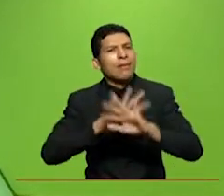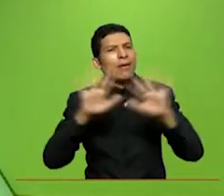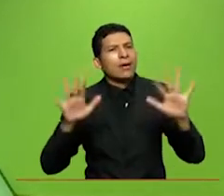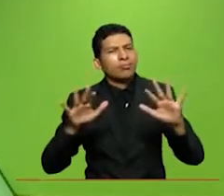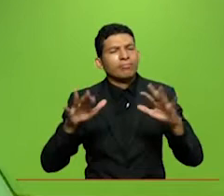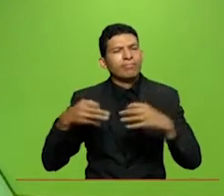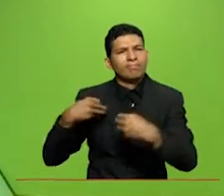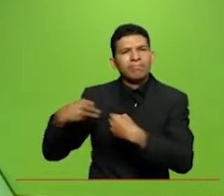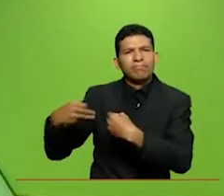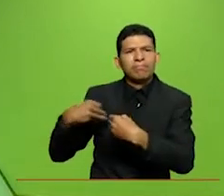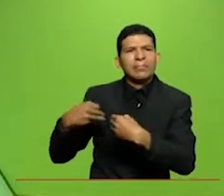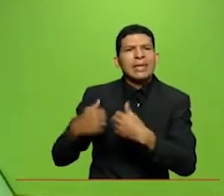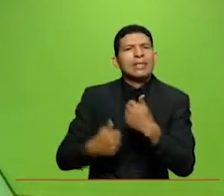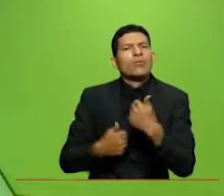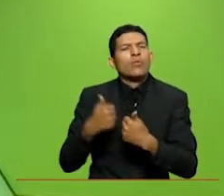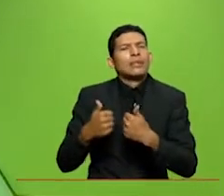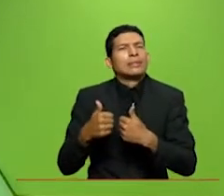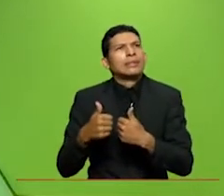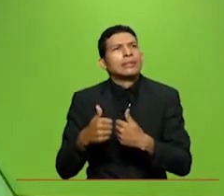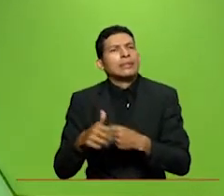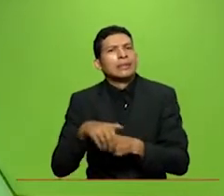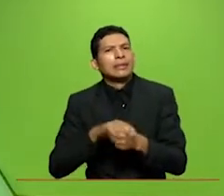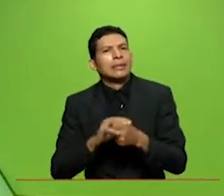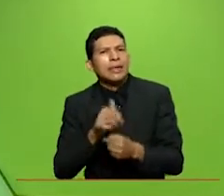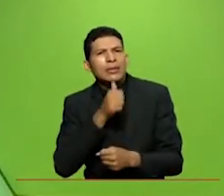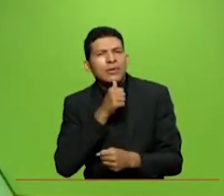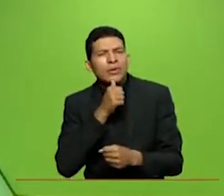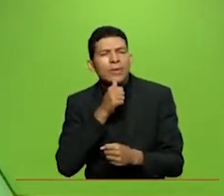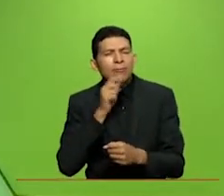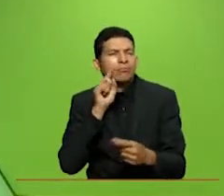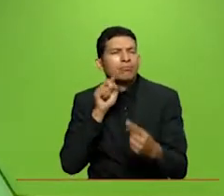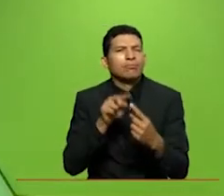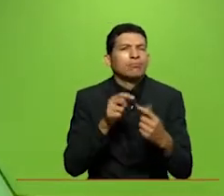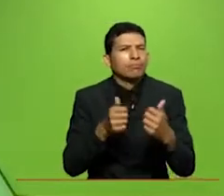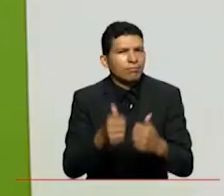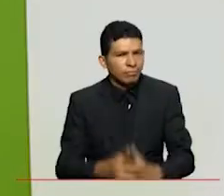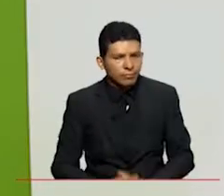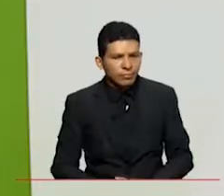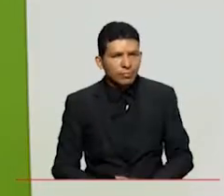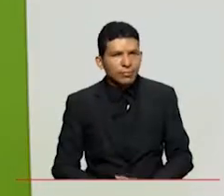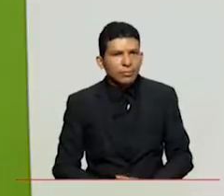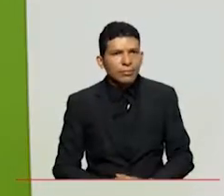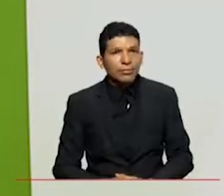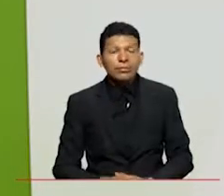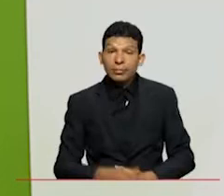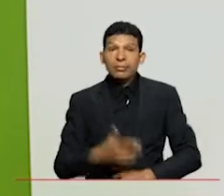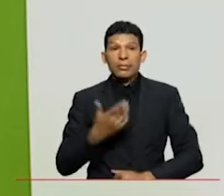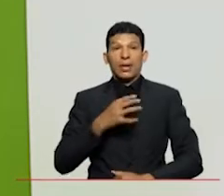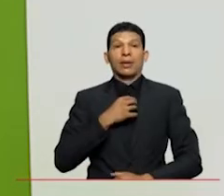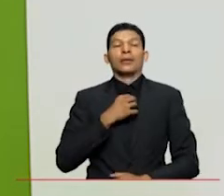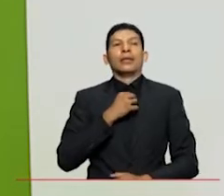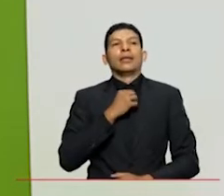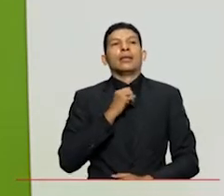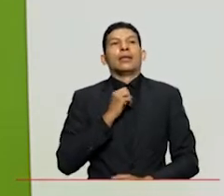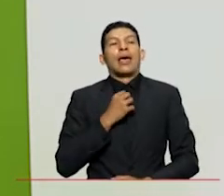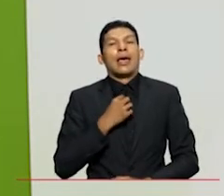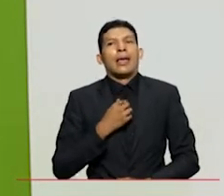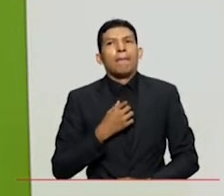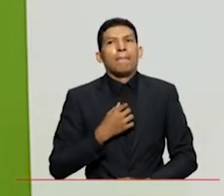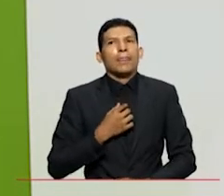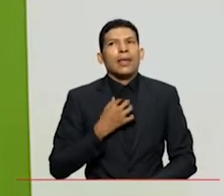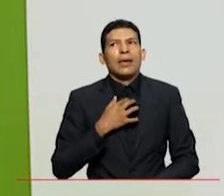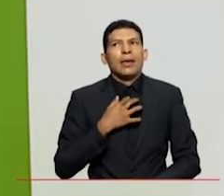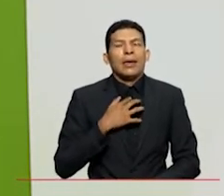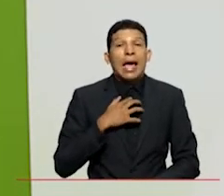es realmente la situación del agua y hacia dónde debemos ir si el agua y los ríos en